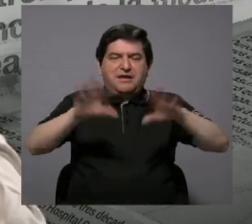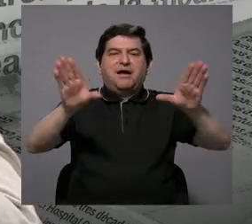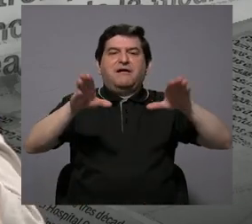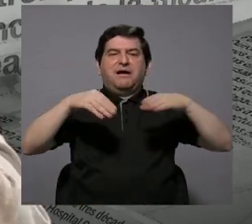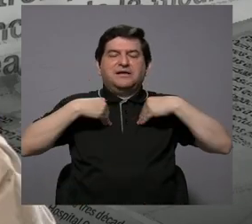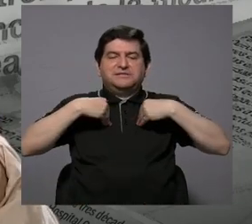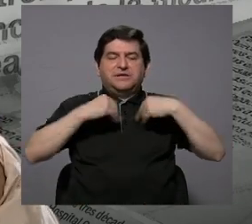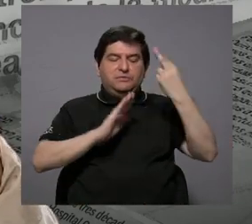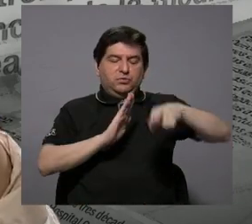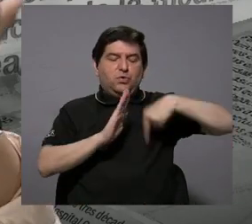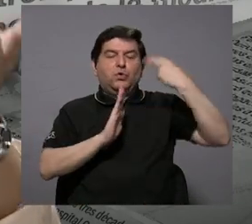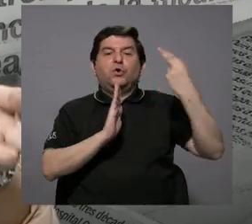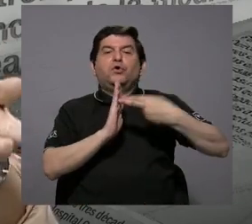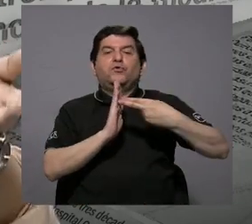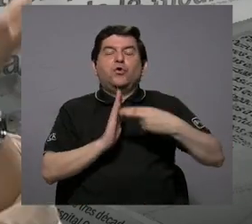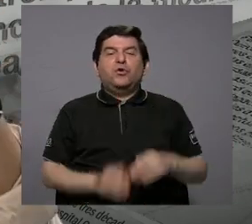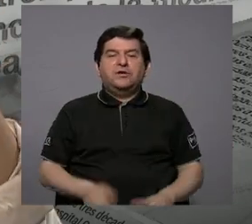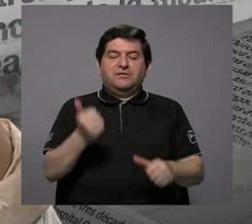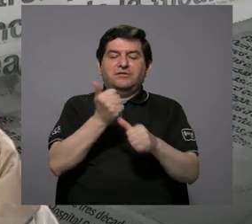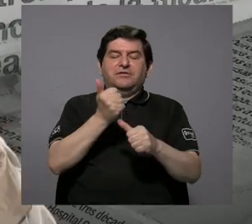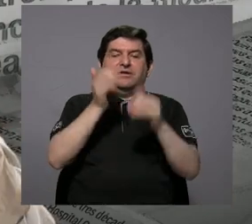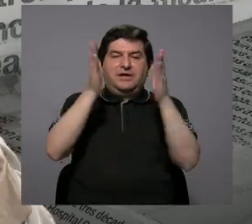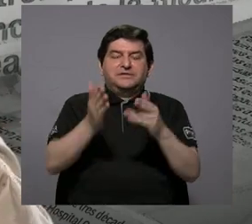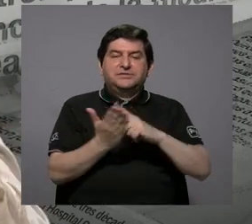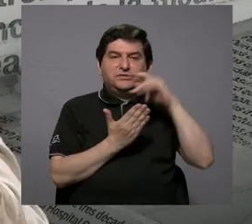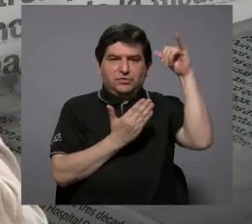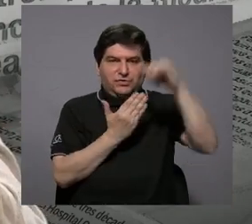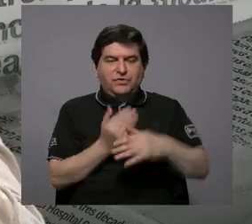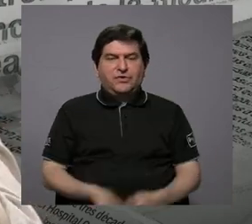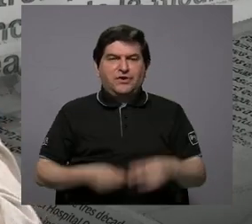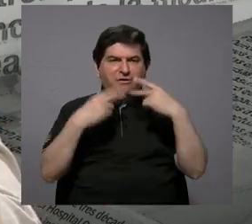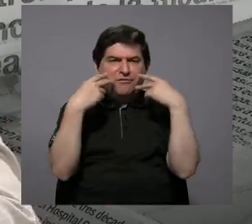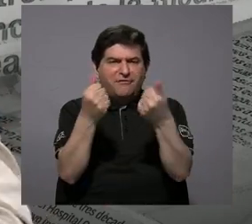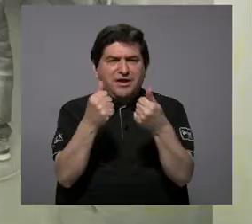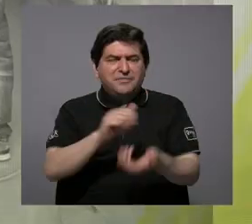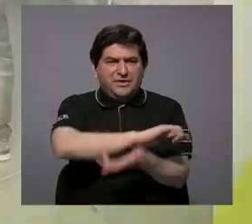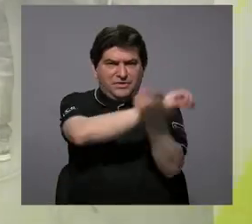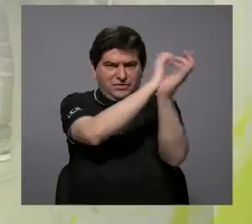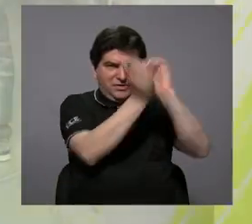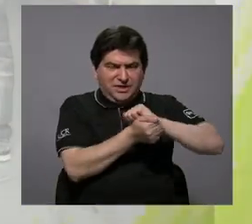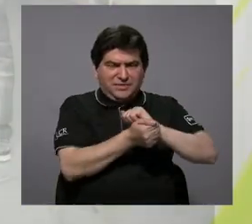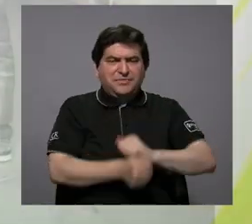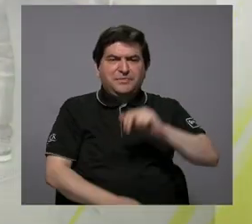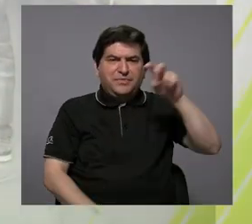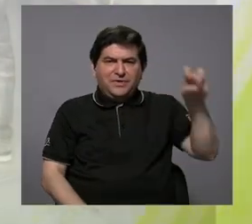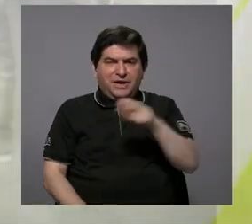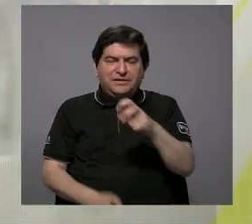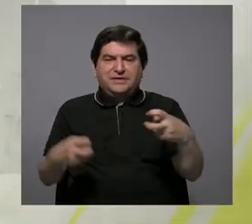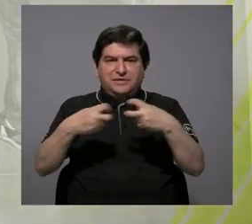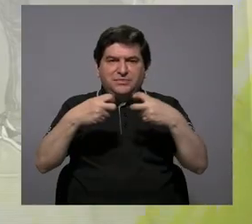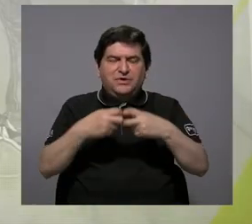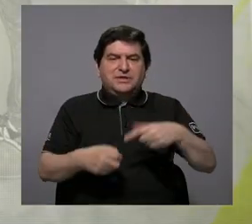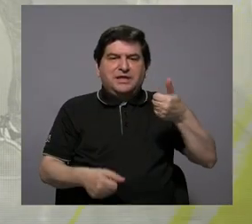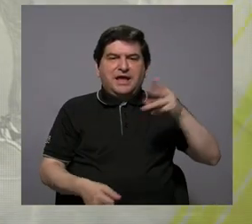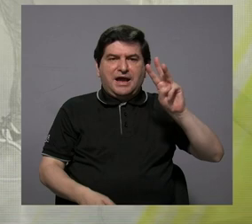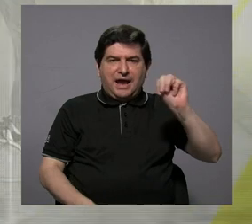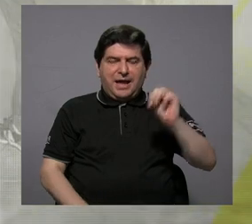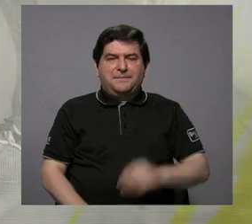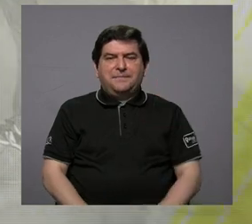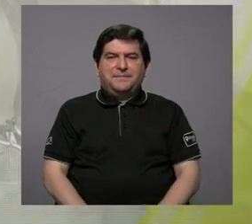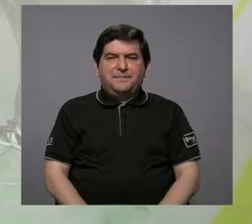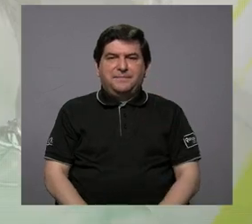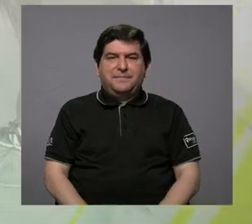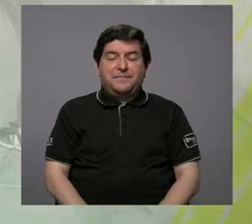este rol precisamente de consultor en este proyecto acelerando la transición al transporte eléctrico en el área metropolitana